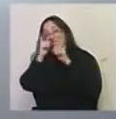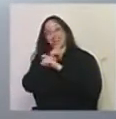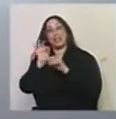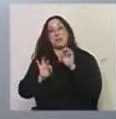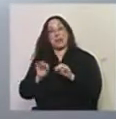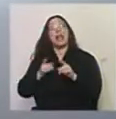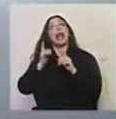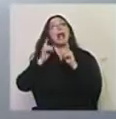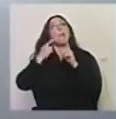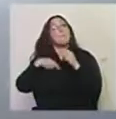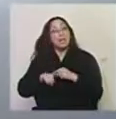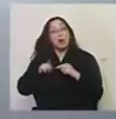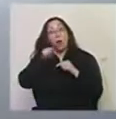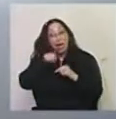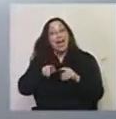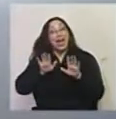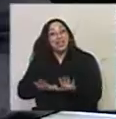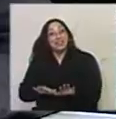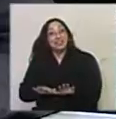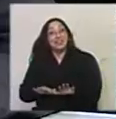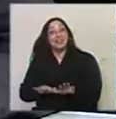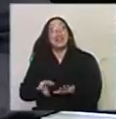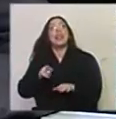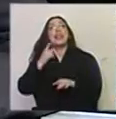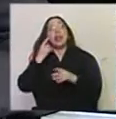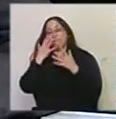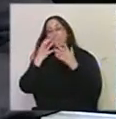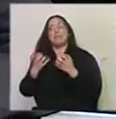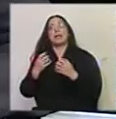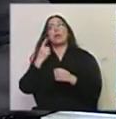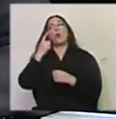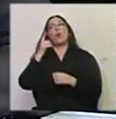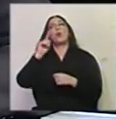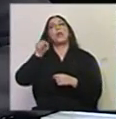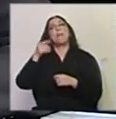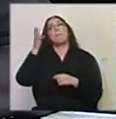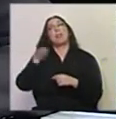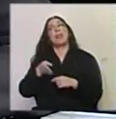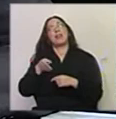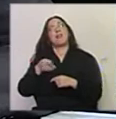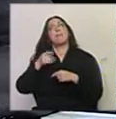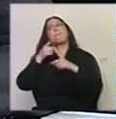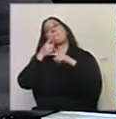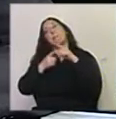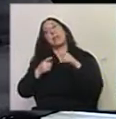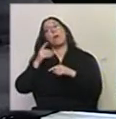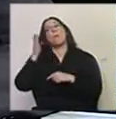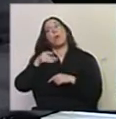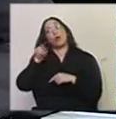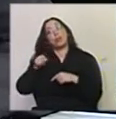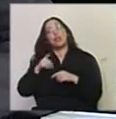Aún así, nosotros decimos que la cultura está impactando en un 1,5% en el Producto Bruto Interno. Por lo tanto,